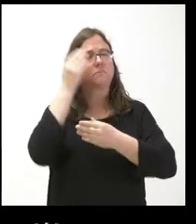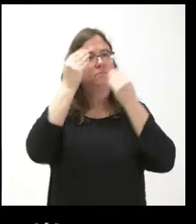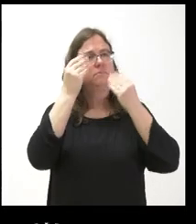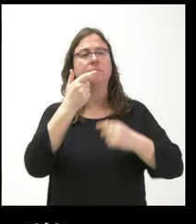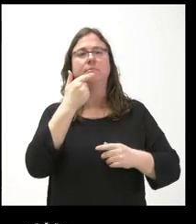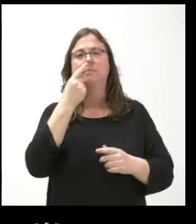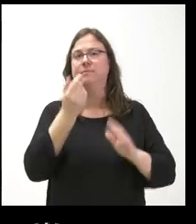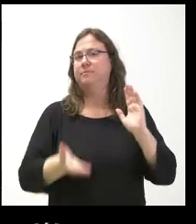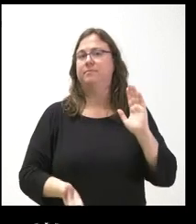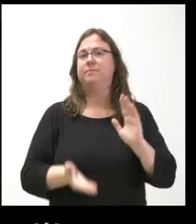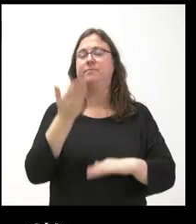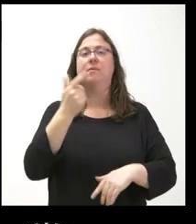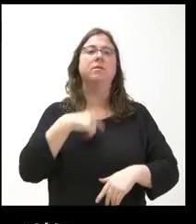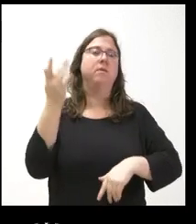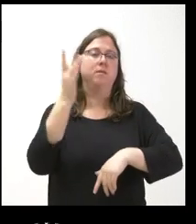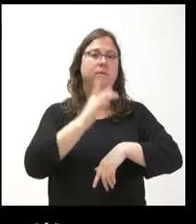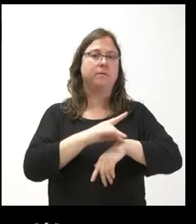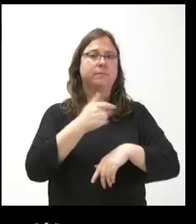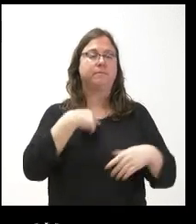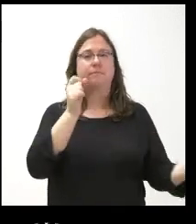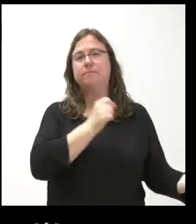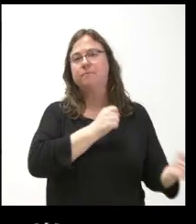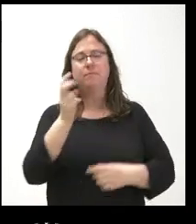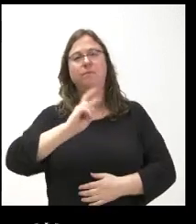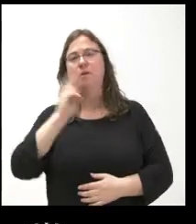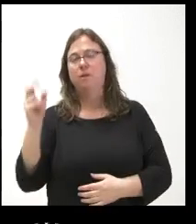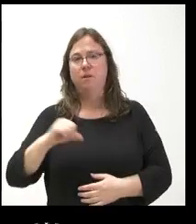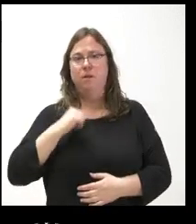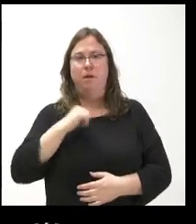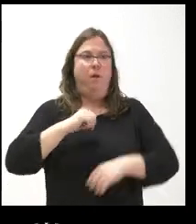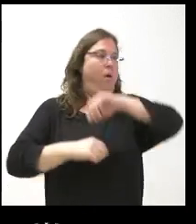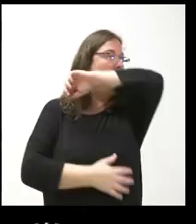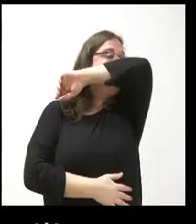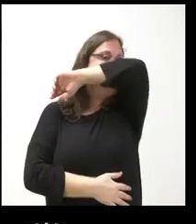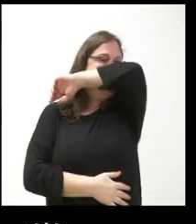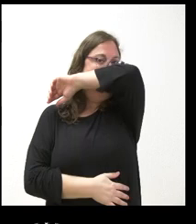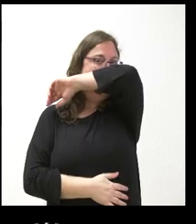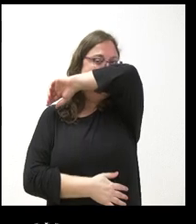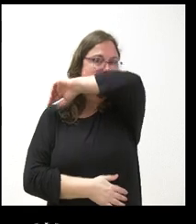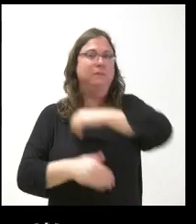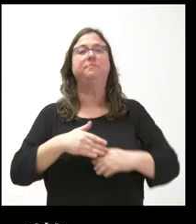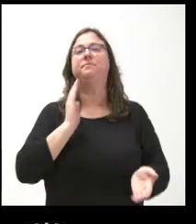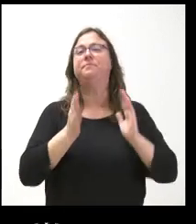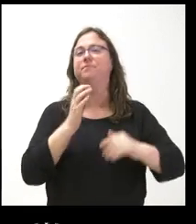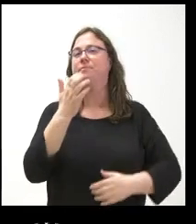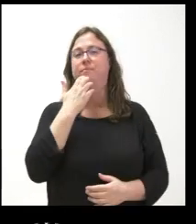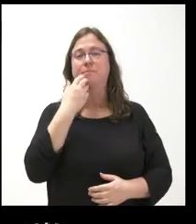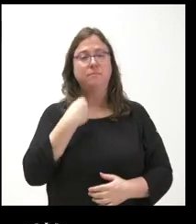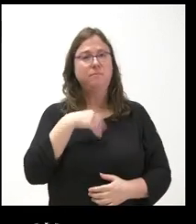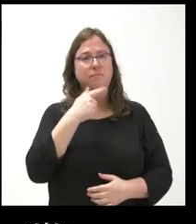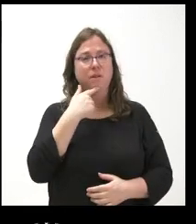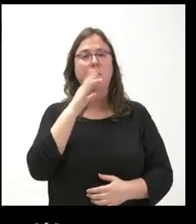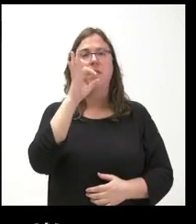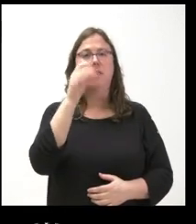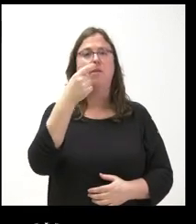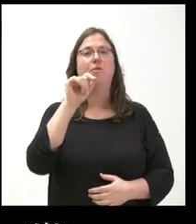que paga a los enfermos que tienen que trasladarse a otros hospitales para recibir tratamientos, por ejemplo, como el cáncer, que está fijado ahora en 0